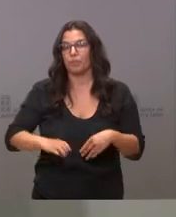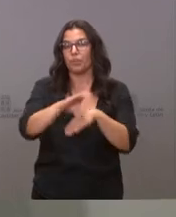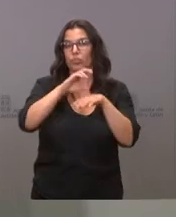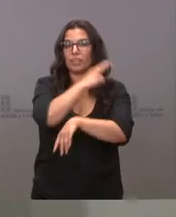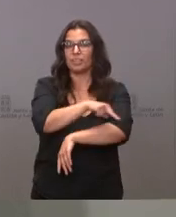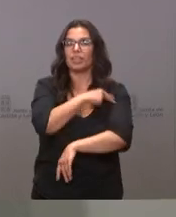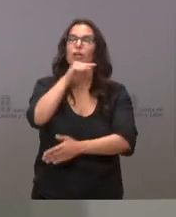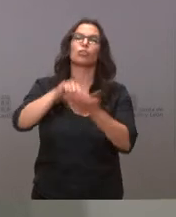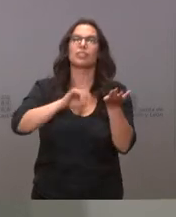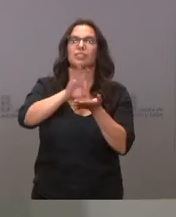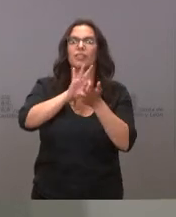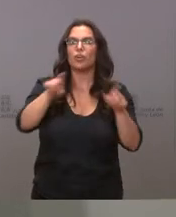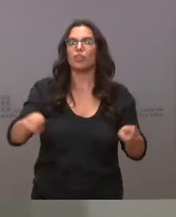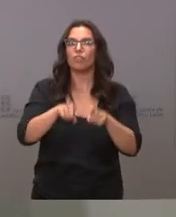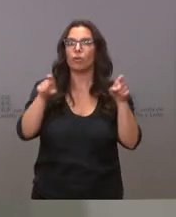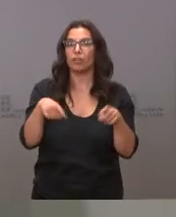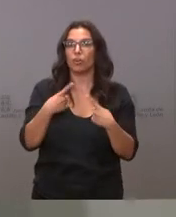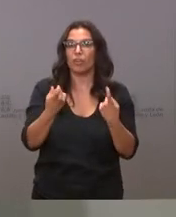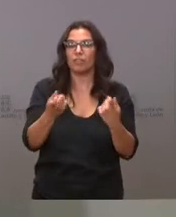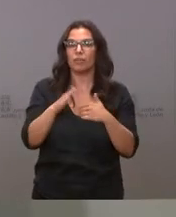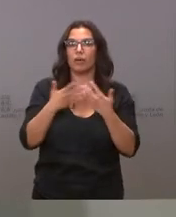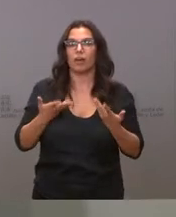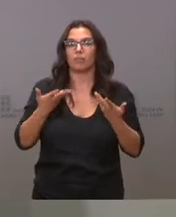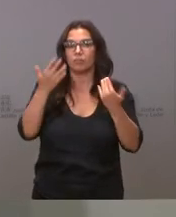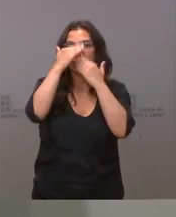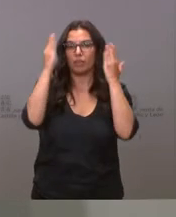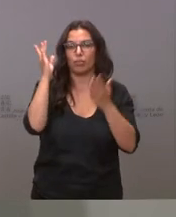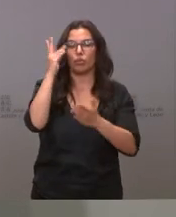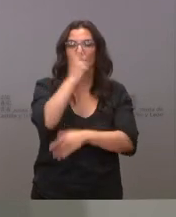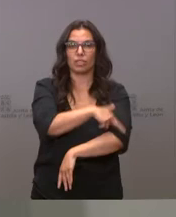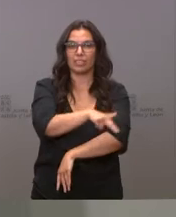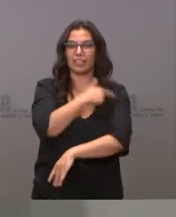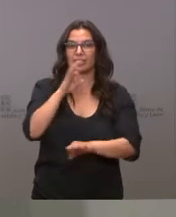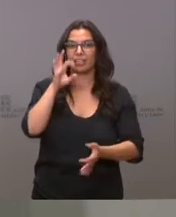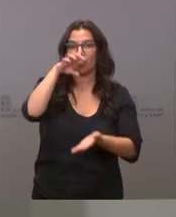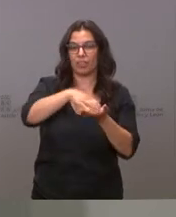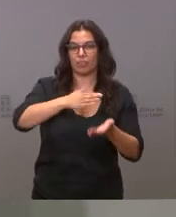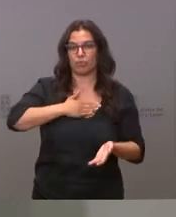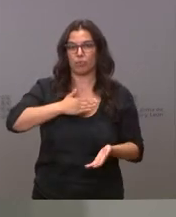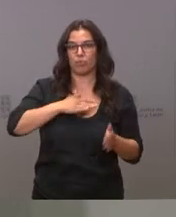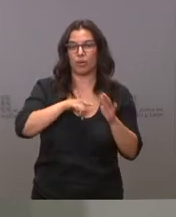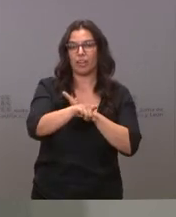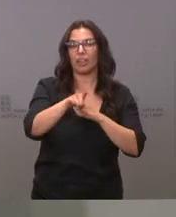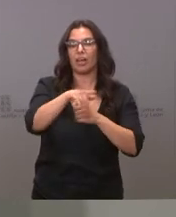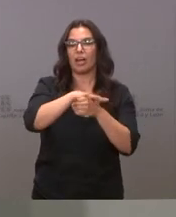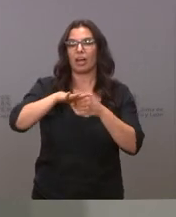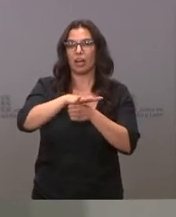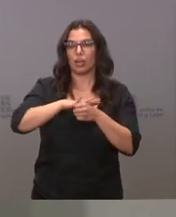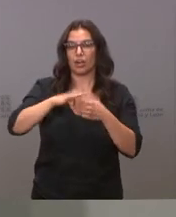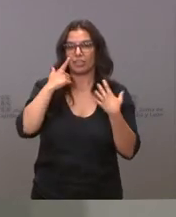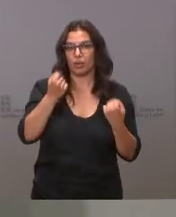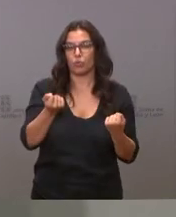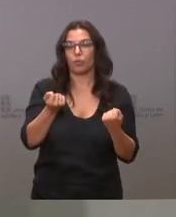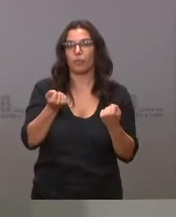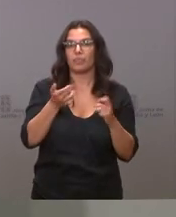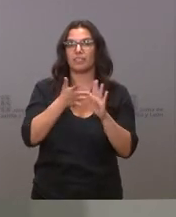informáticos necesarios para garantizar la asistencia sanitaria en los centros de la Gerencia Regional de Salud.